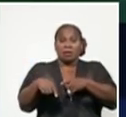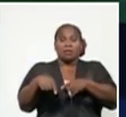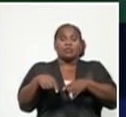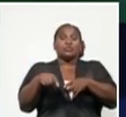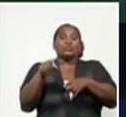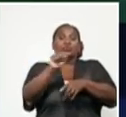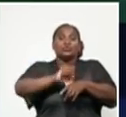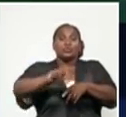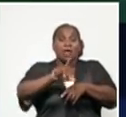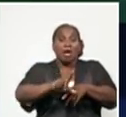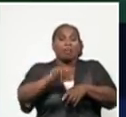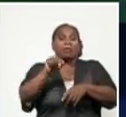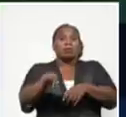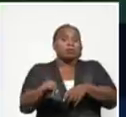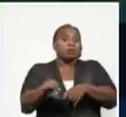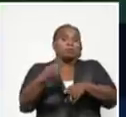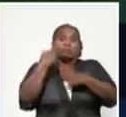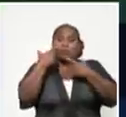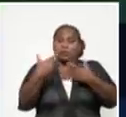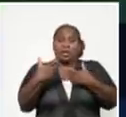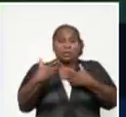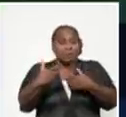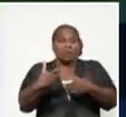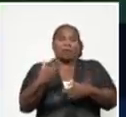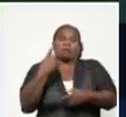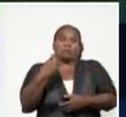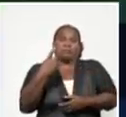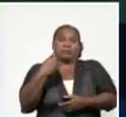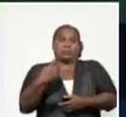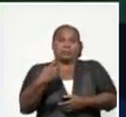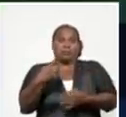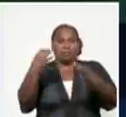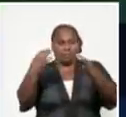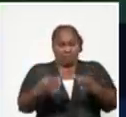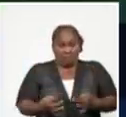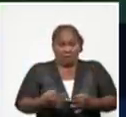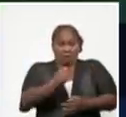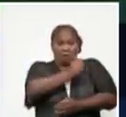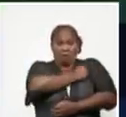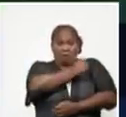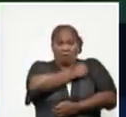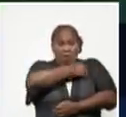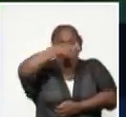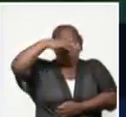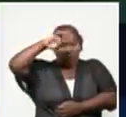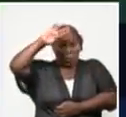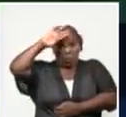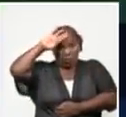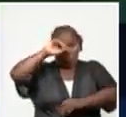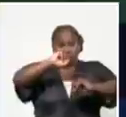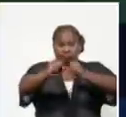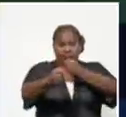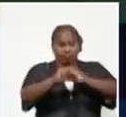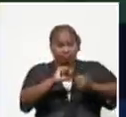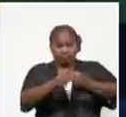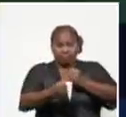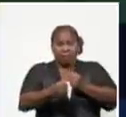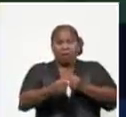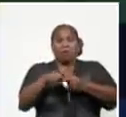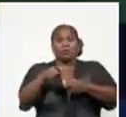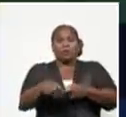imprescindible lo ameriten. Si de verdad queremos nosotros contener el incremento de casos en este mes de